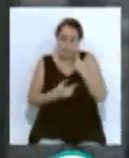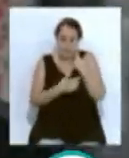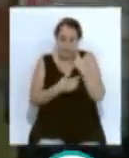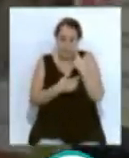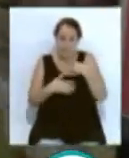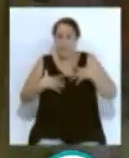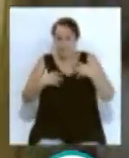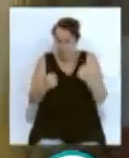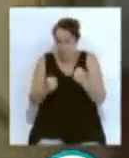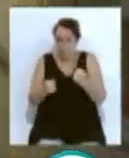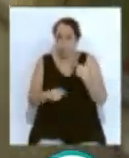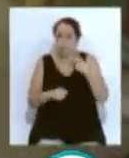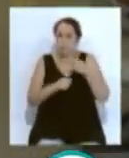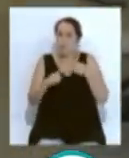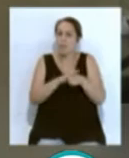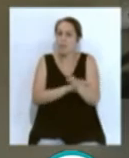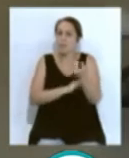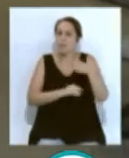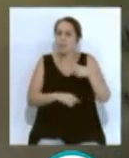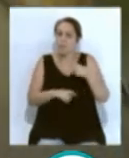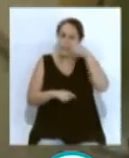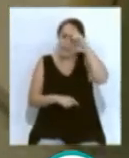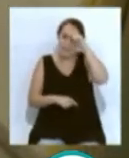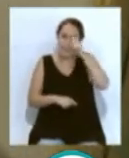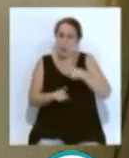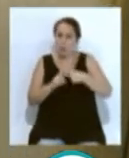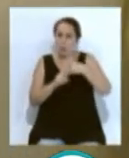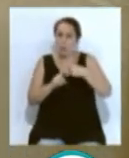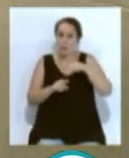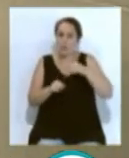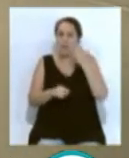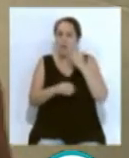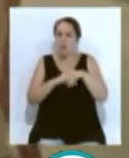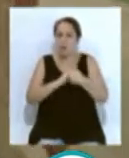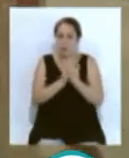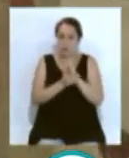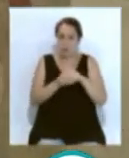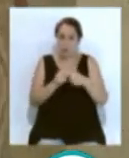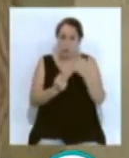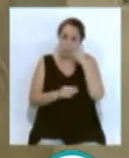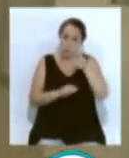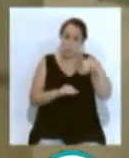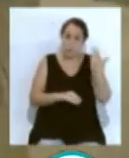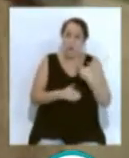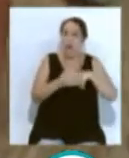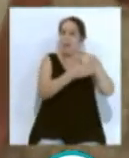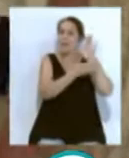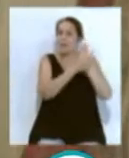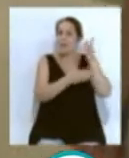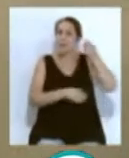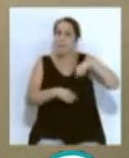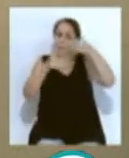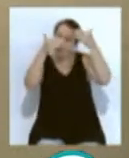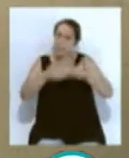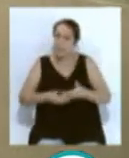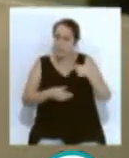acceso, con toma de temperatura y también con gel hidroalcohólico para el alumnado. Fuera de las aulas, cartelería y pantallas